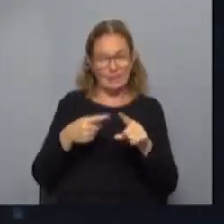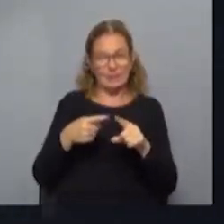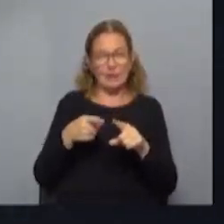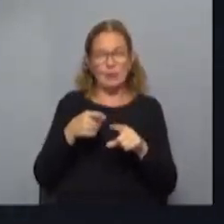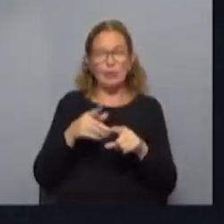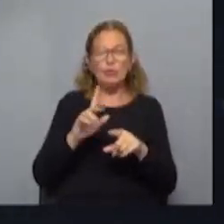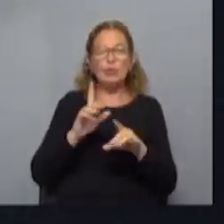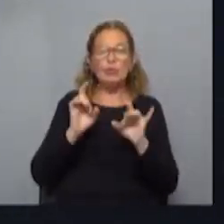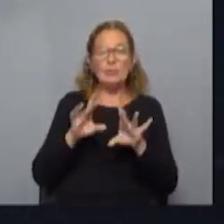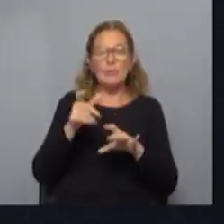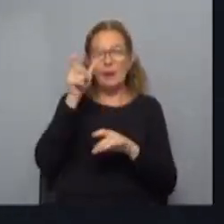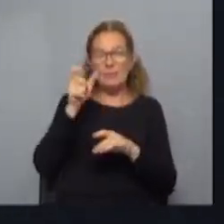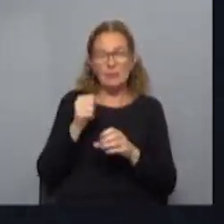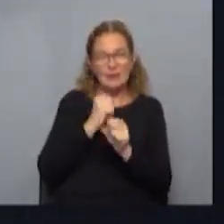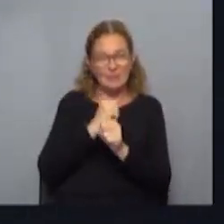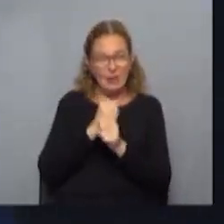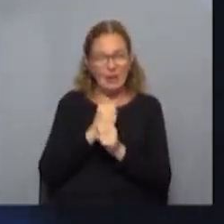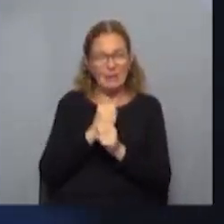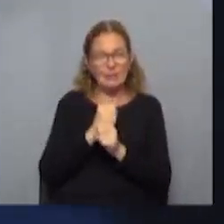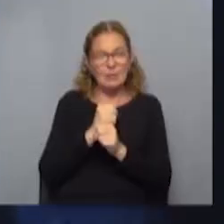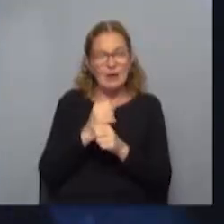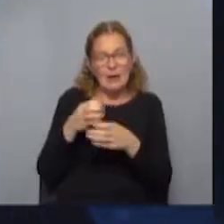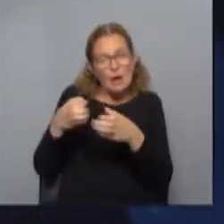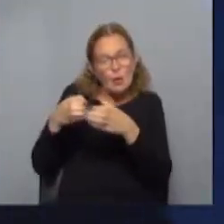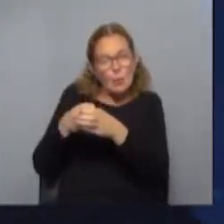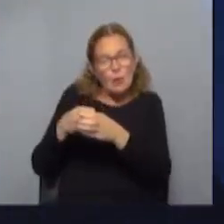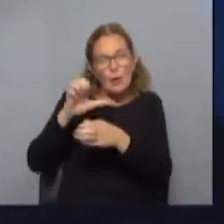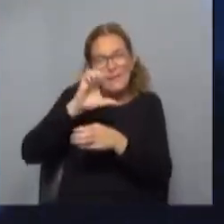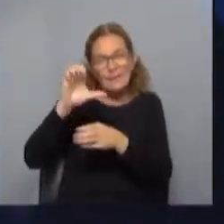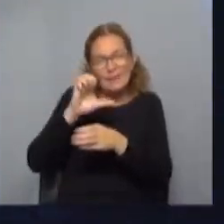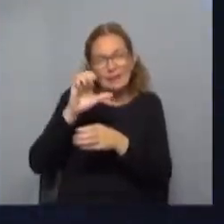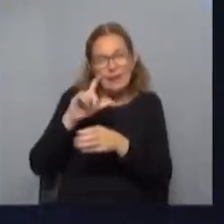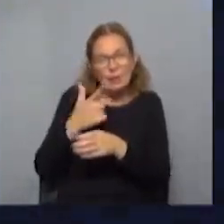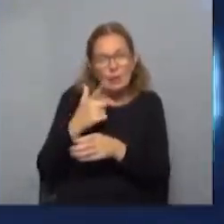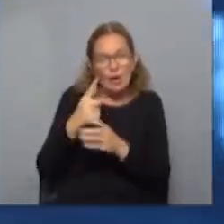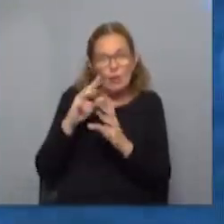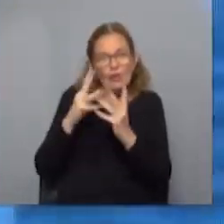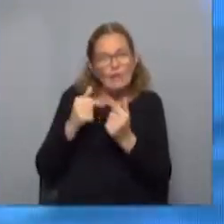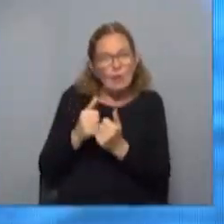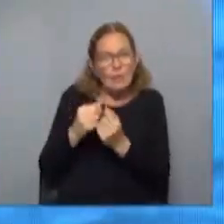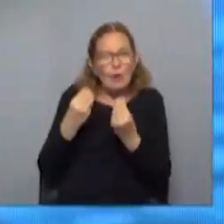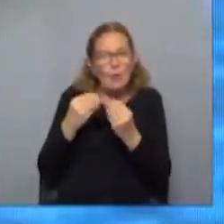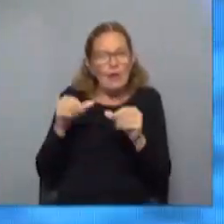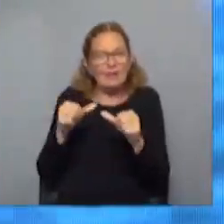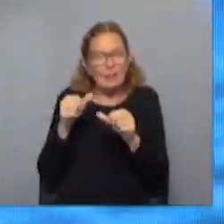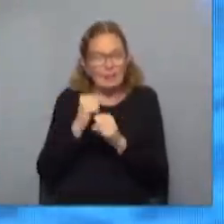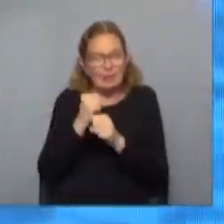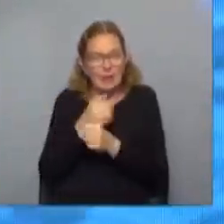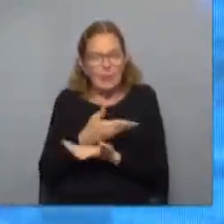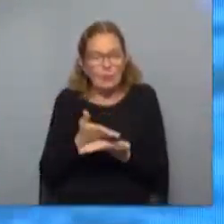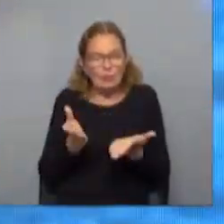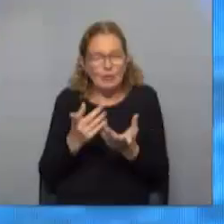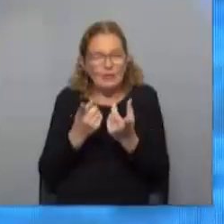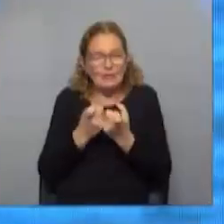no solo para las personas que trabajaban, sino para las pequeñas empresas que no tenían otra forma de funcionar. Eso que mostró que